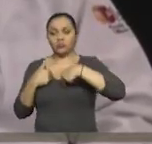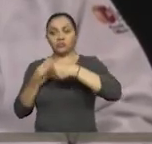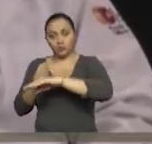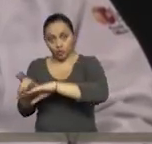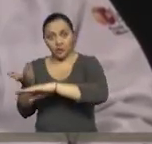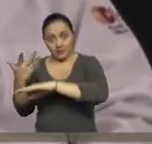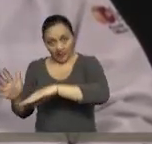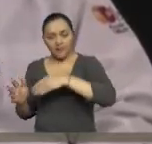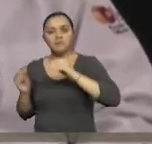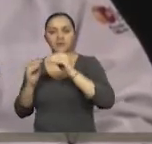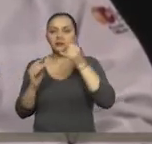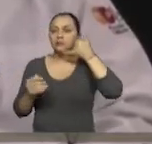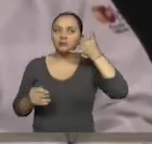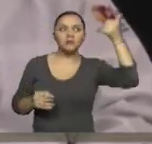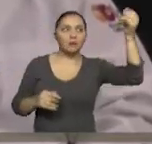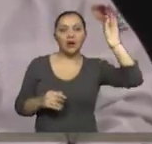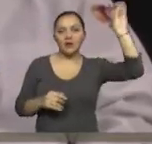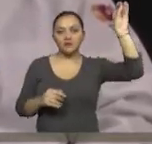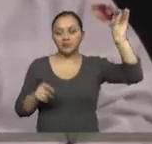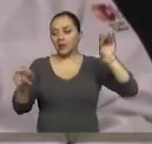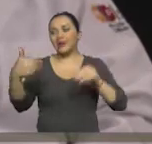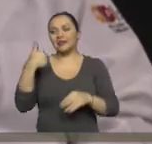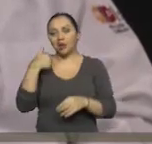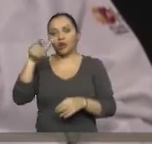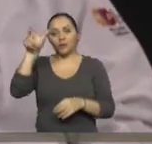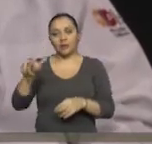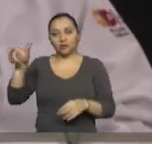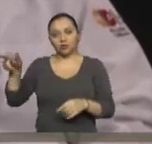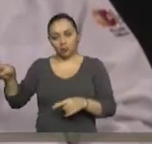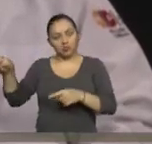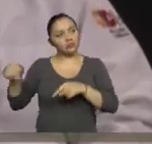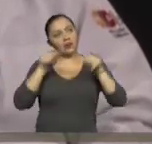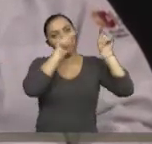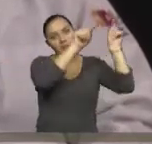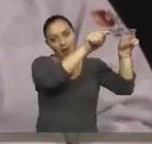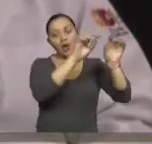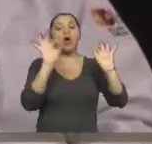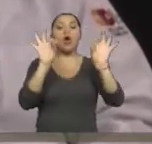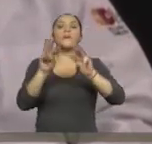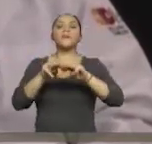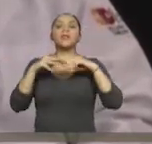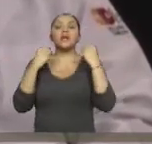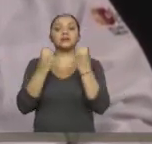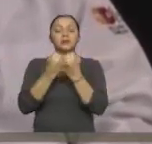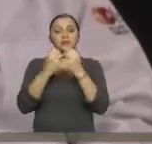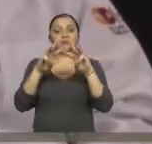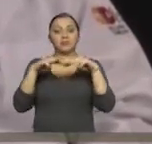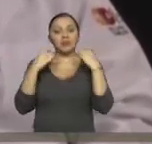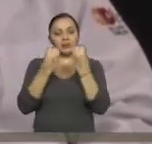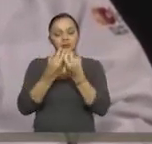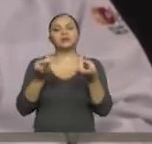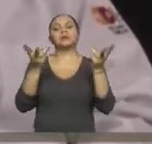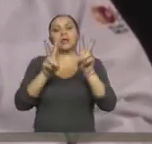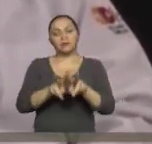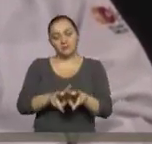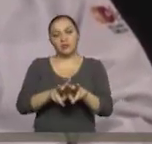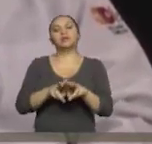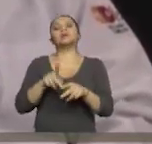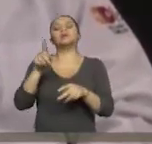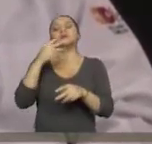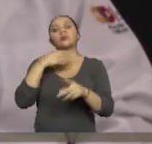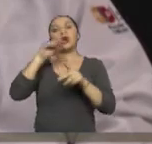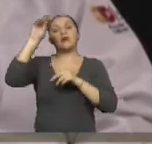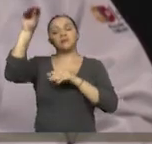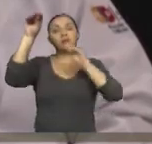través de los servicios que presta el MIES, ¿no es cierto?, y si son usuarios que viven en el sector del área de influencia de